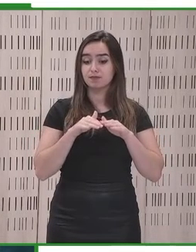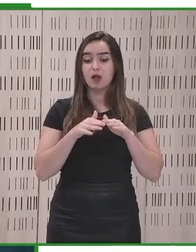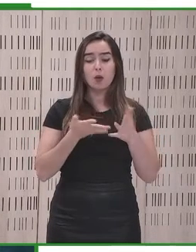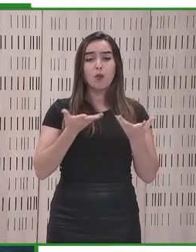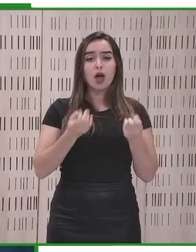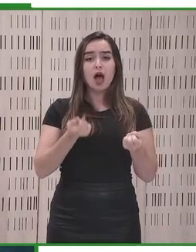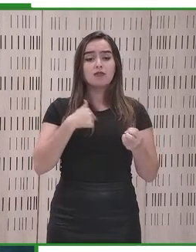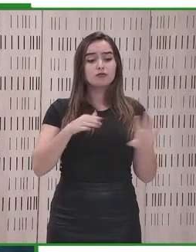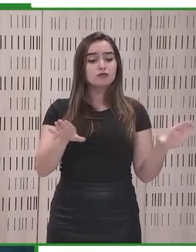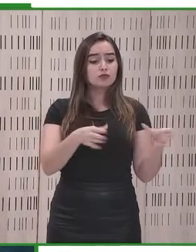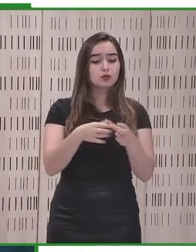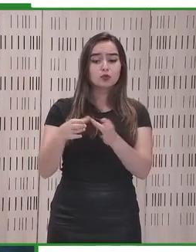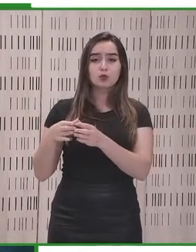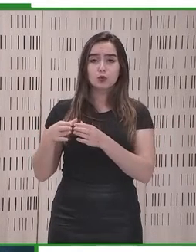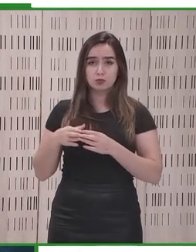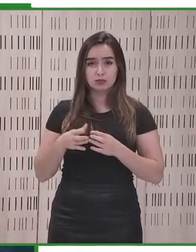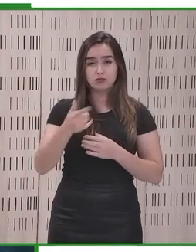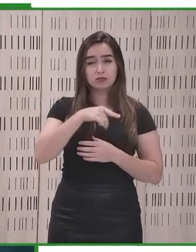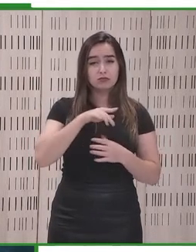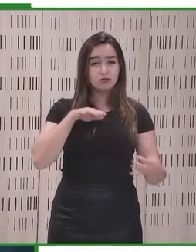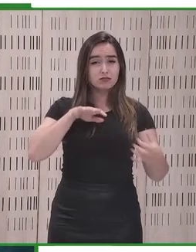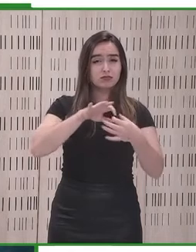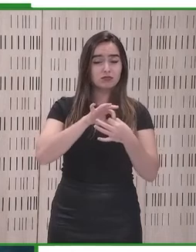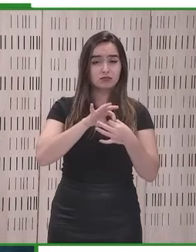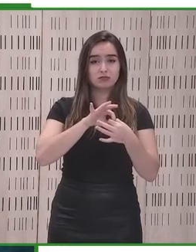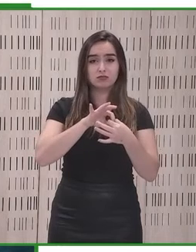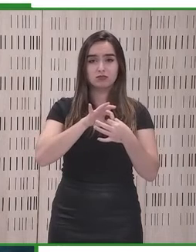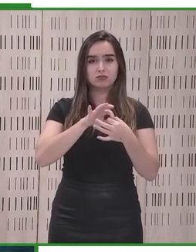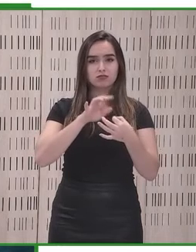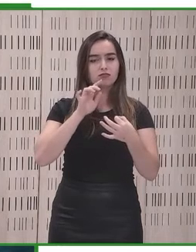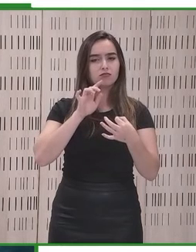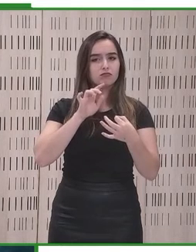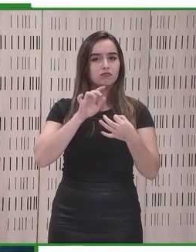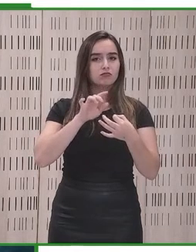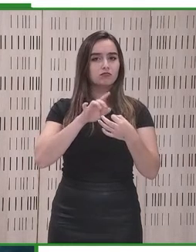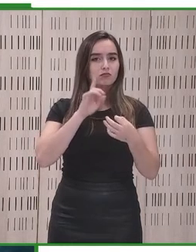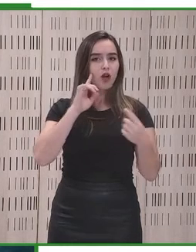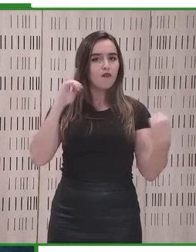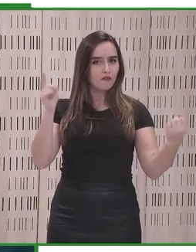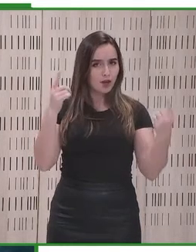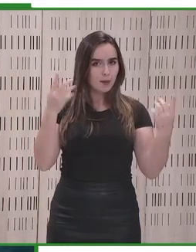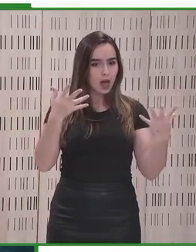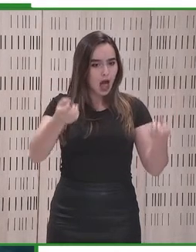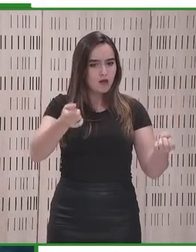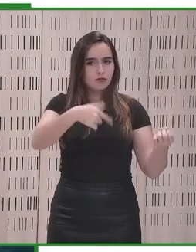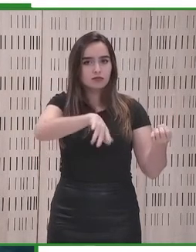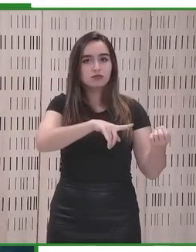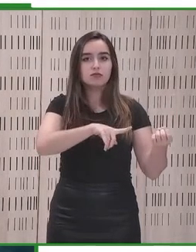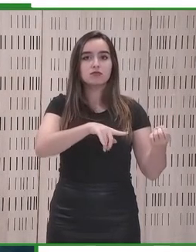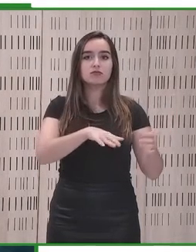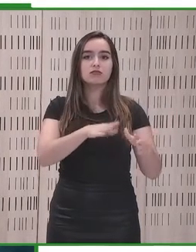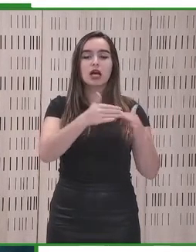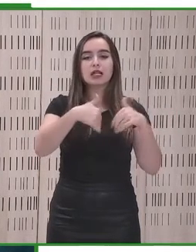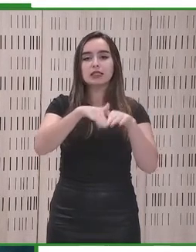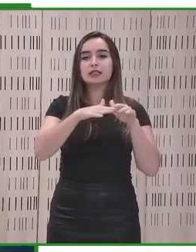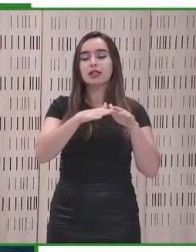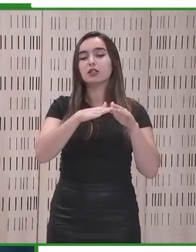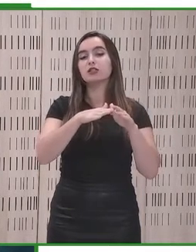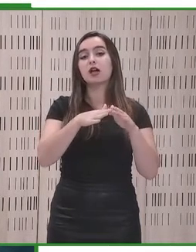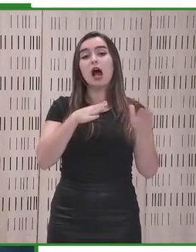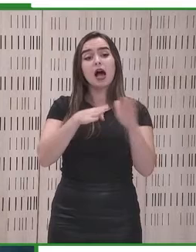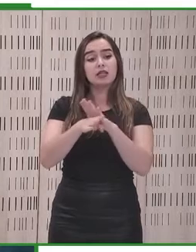tenemos unos grupos que se dedican con mucho éxito a desarrollar estándares de accesibilidad,